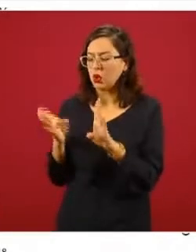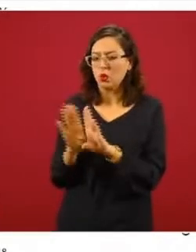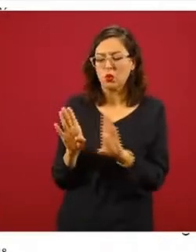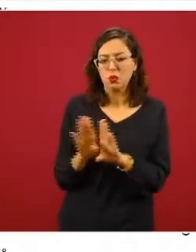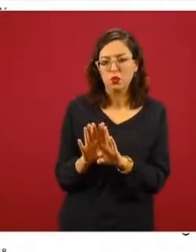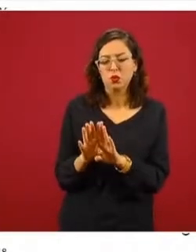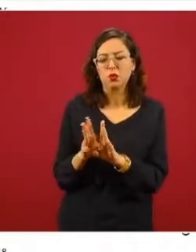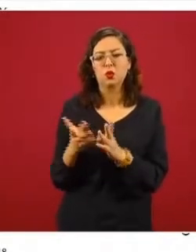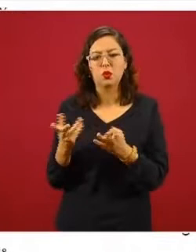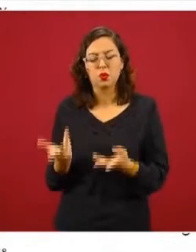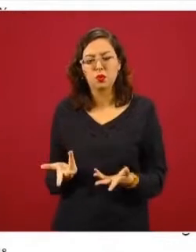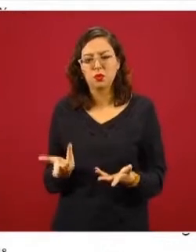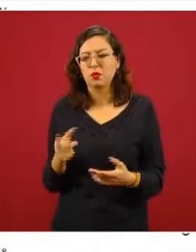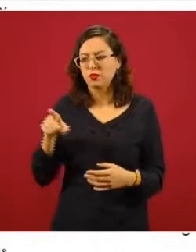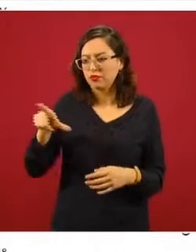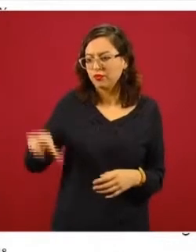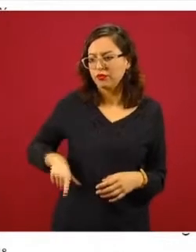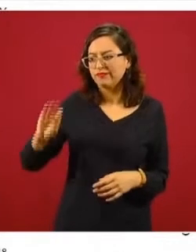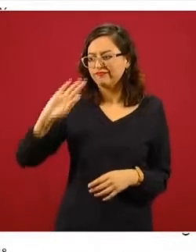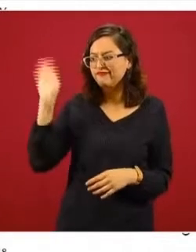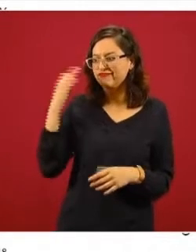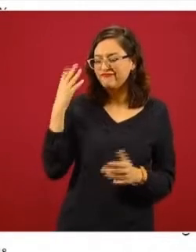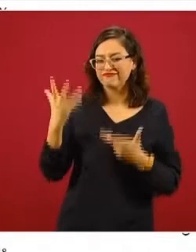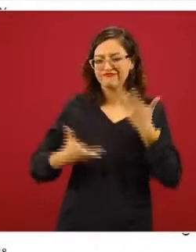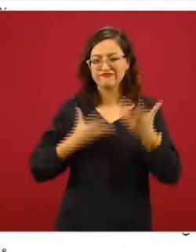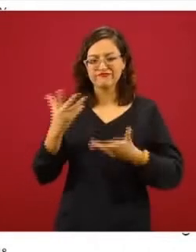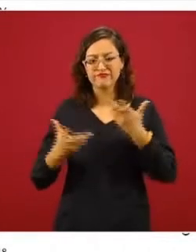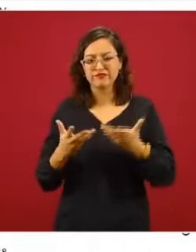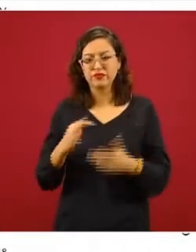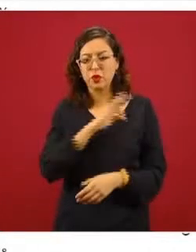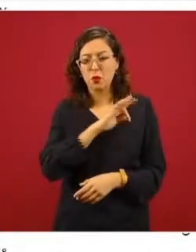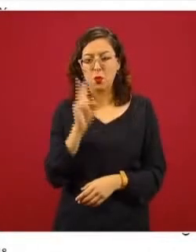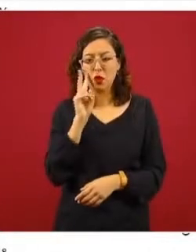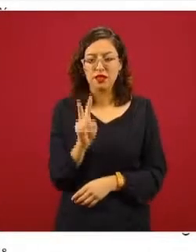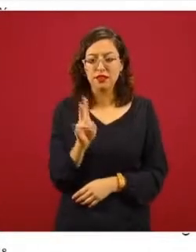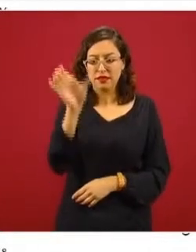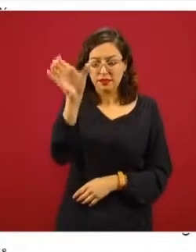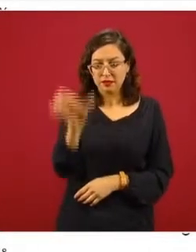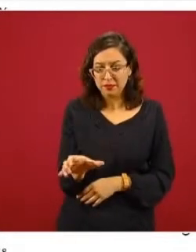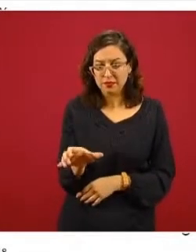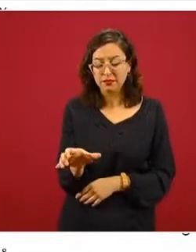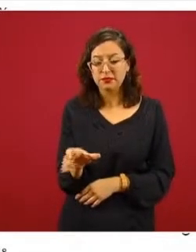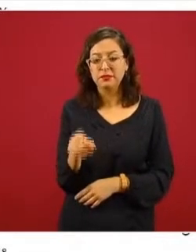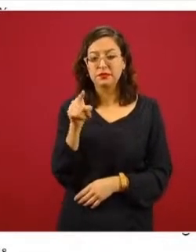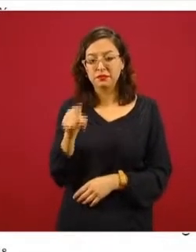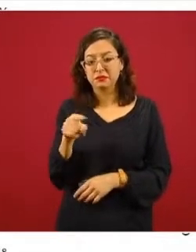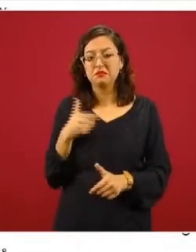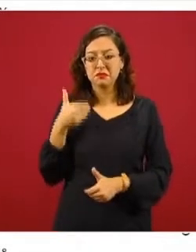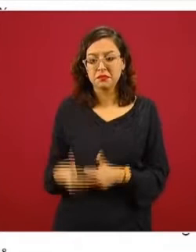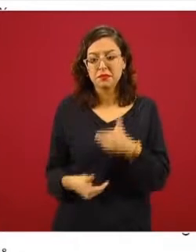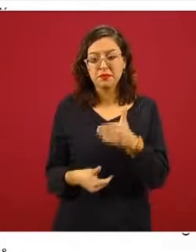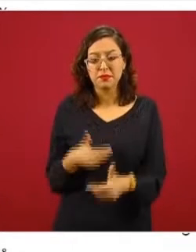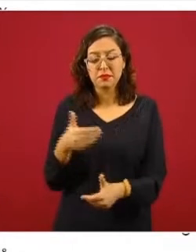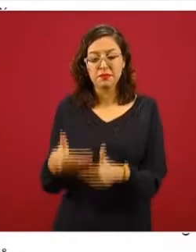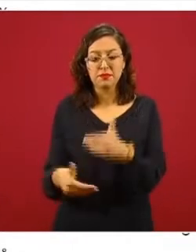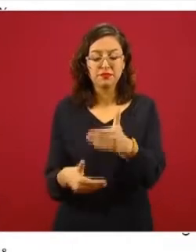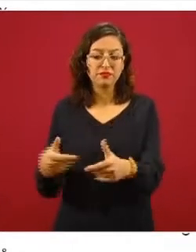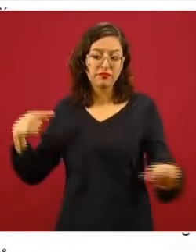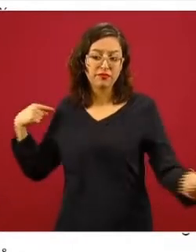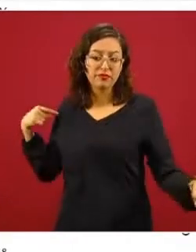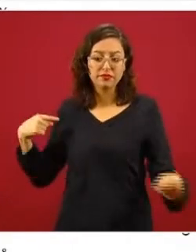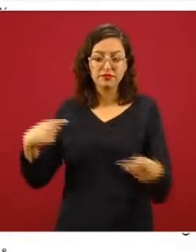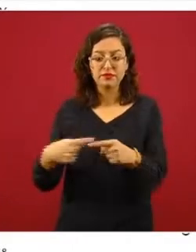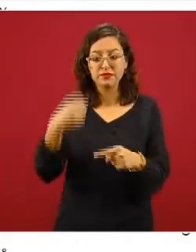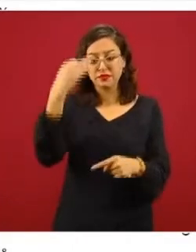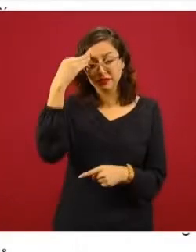que tiene el gobierno federal. La gráfica del medio nos permite ver que aún cuando se había venido avanzando en esto, a lo largo del